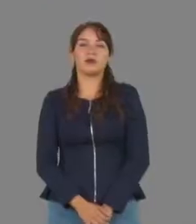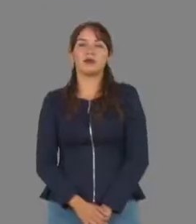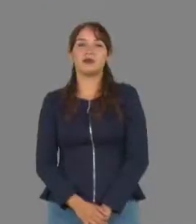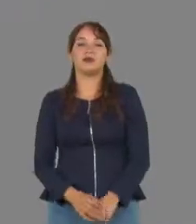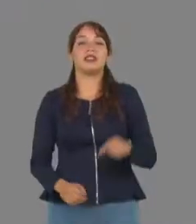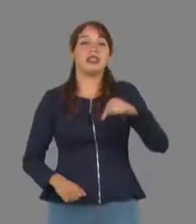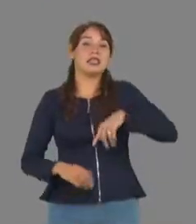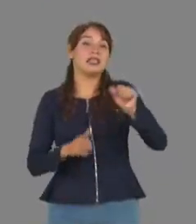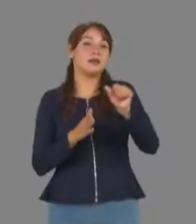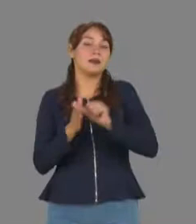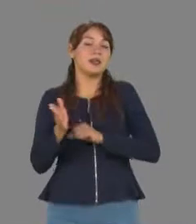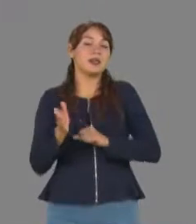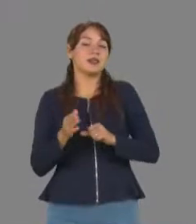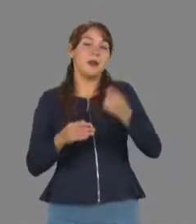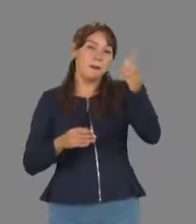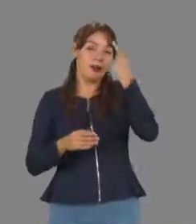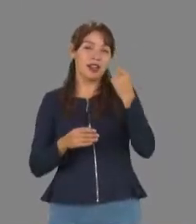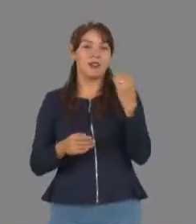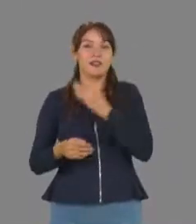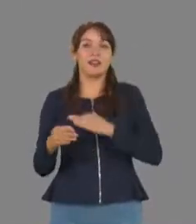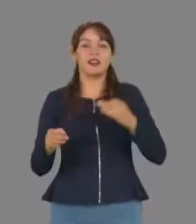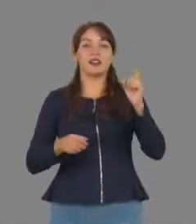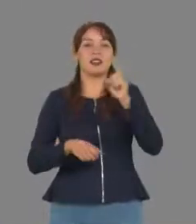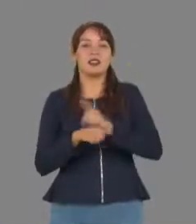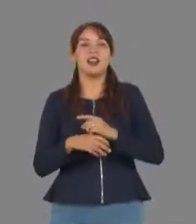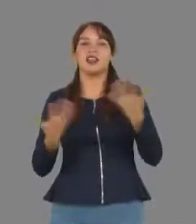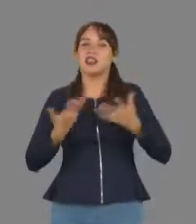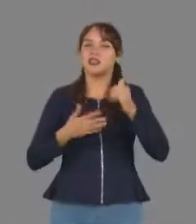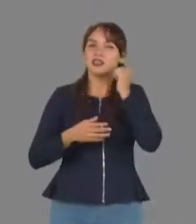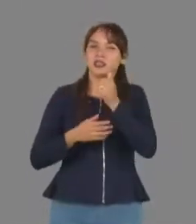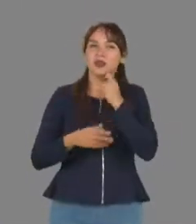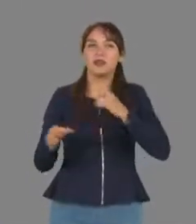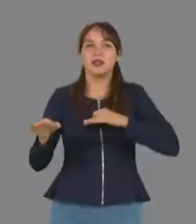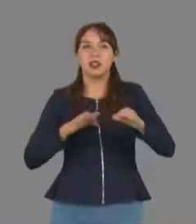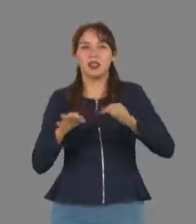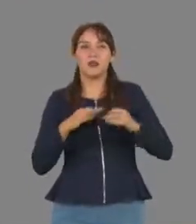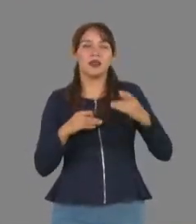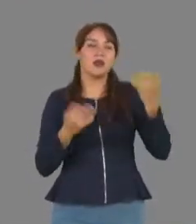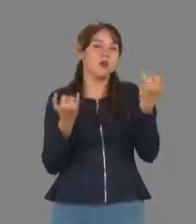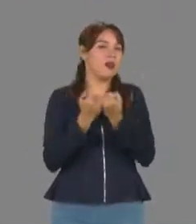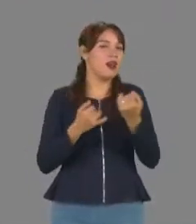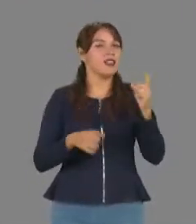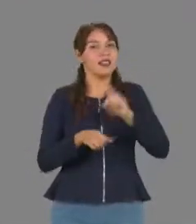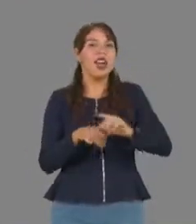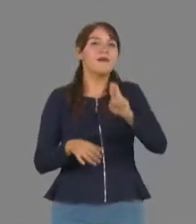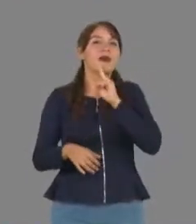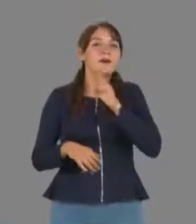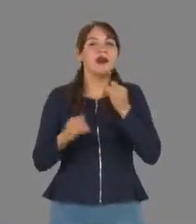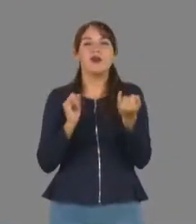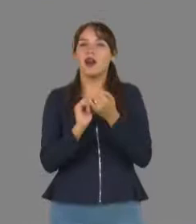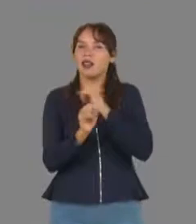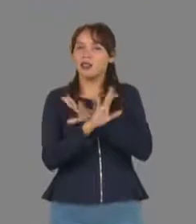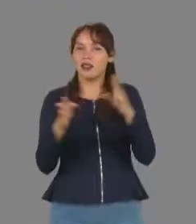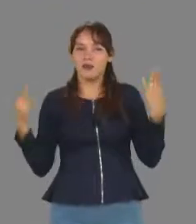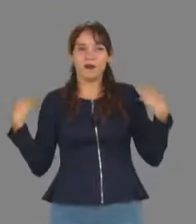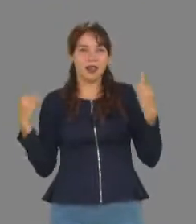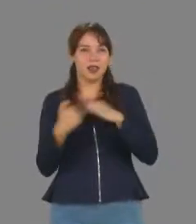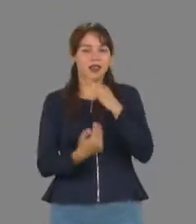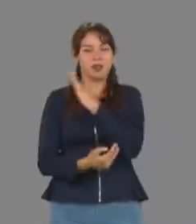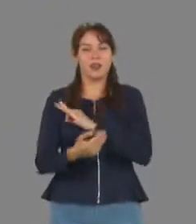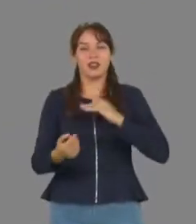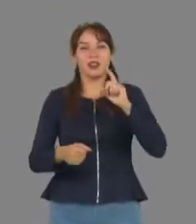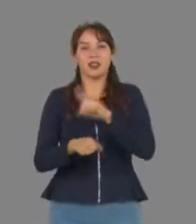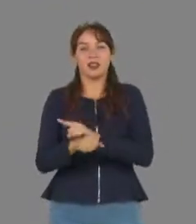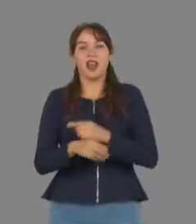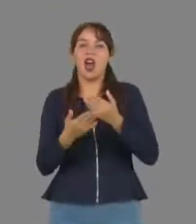En este mes que celebramos a la patria y que consideramos el trabajo en su día, en que festejamos a todas las mamás y por supuesto a los maestros de esta gran universidad,